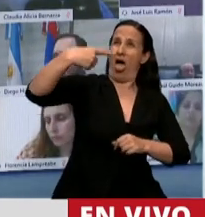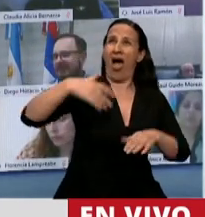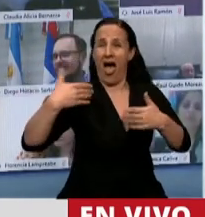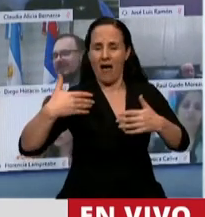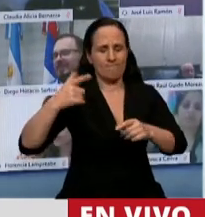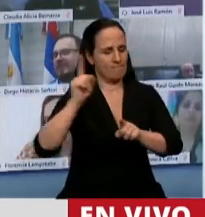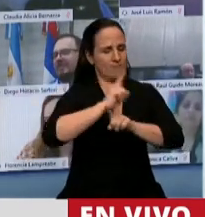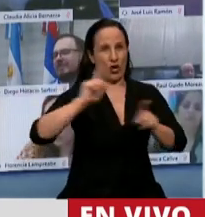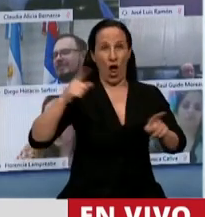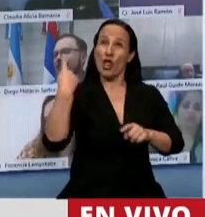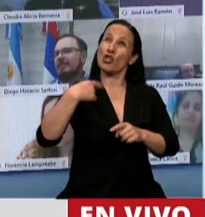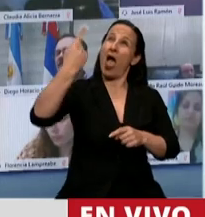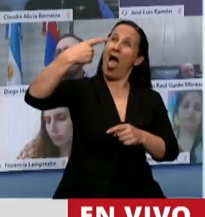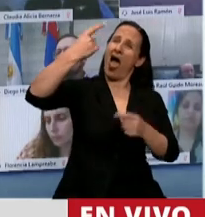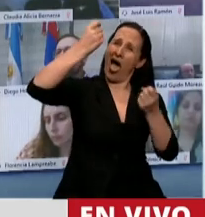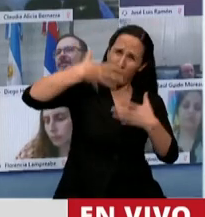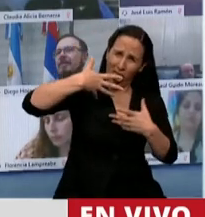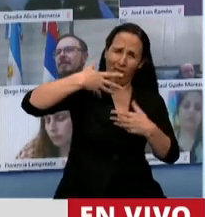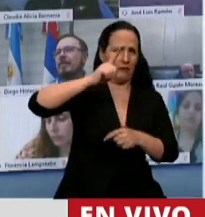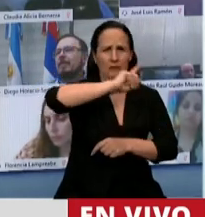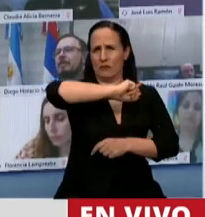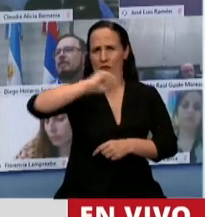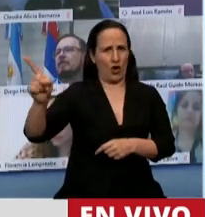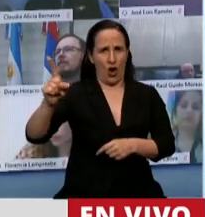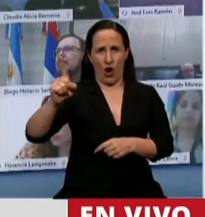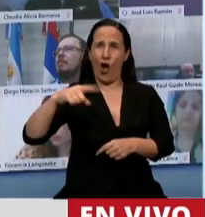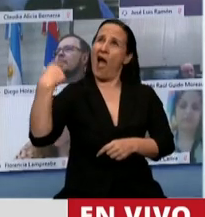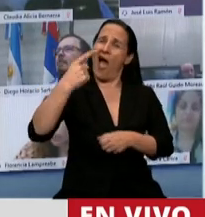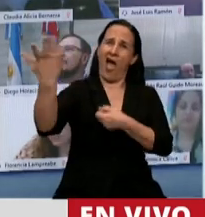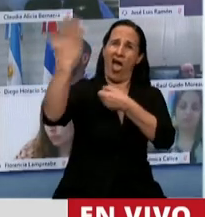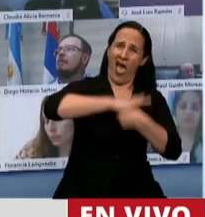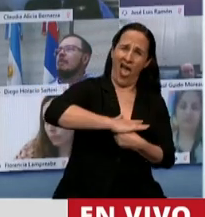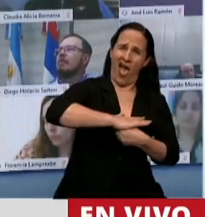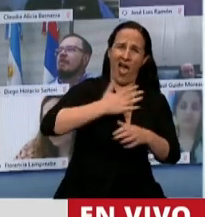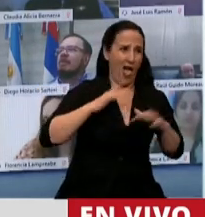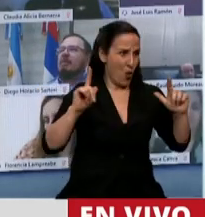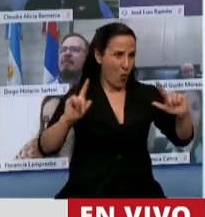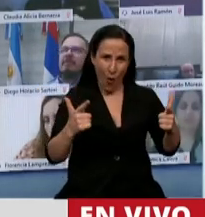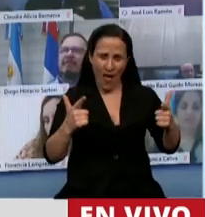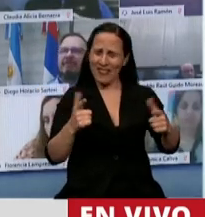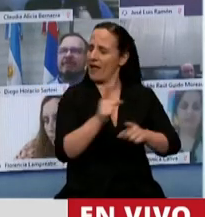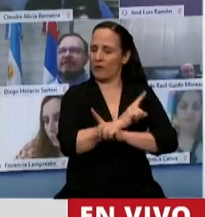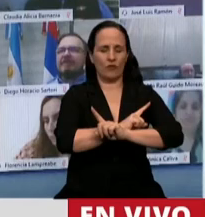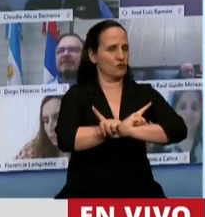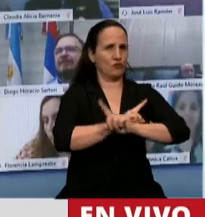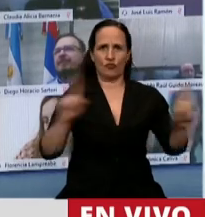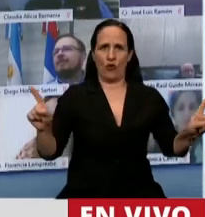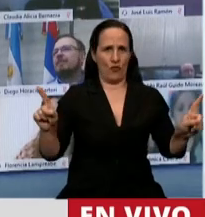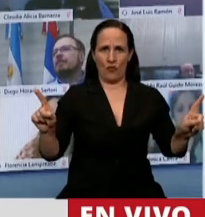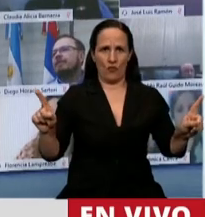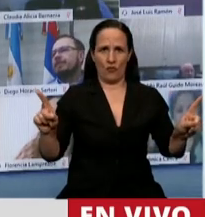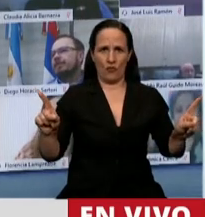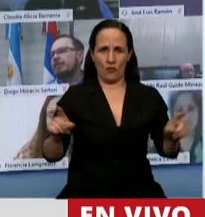Lo que no está dispuesta es que se la lleven por delante como si nosotros no existiéramos. Lo que no está dispuesta